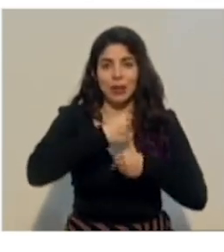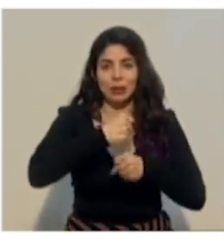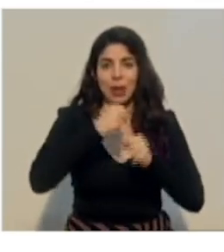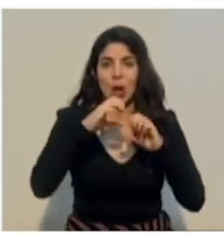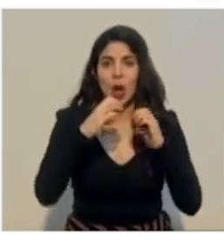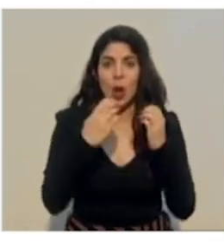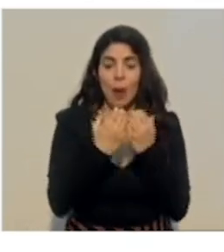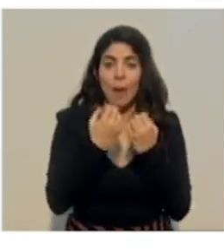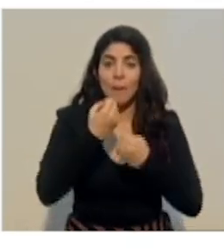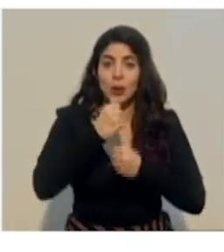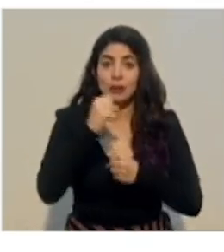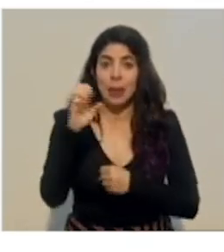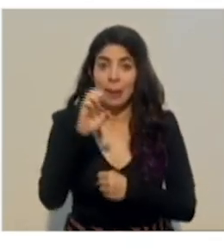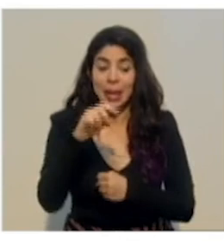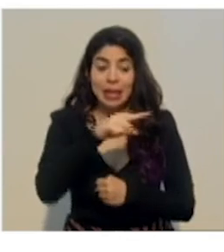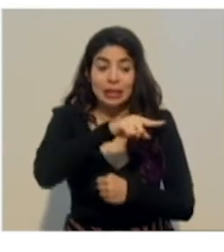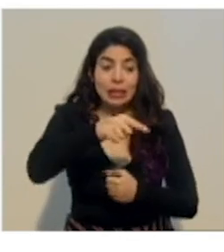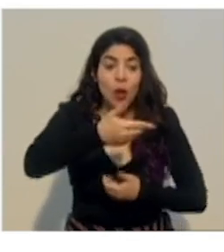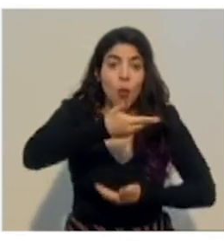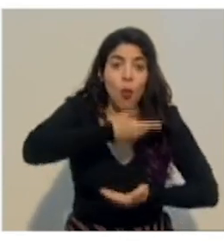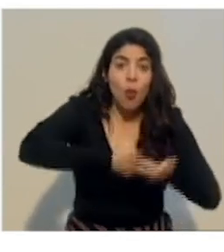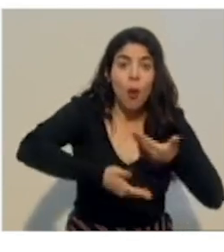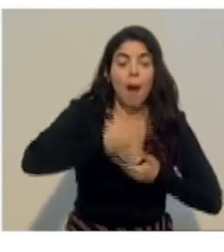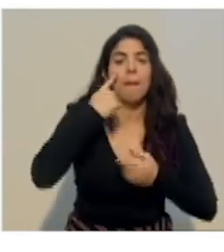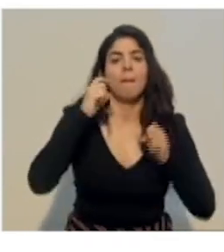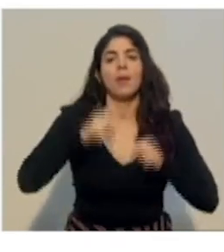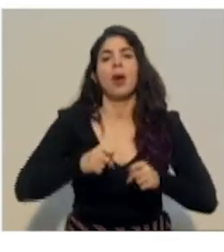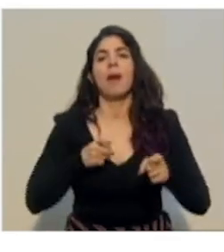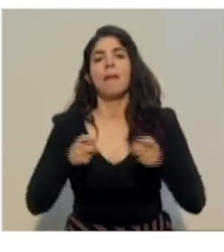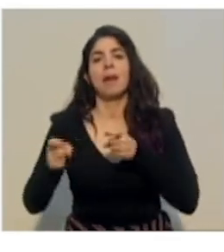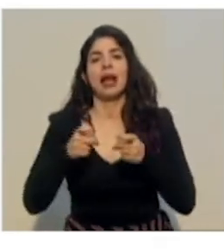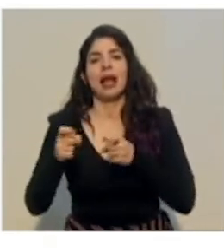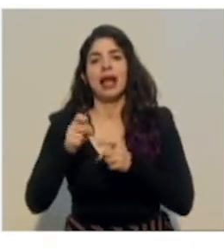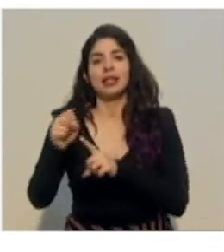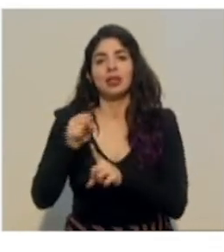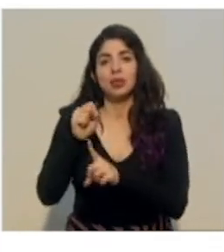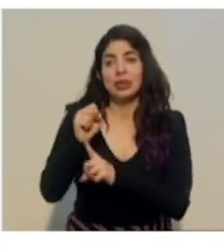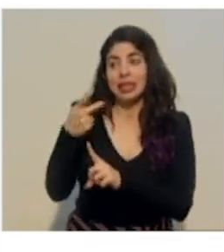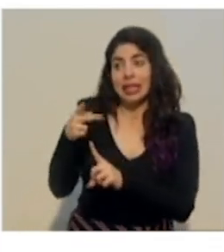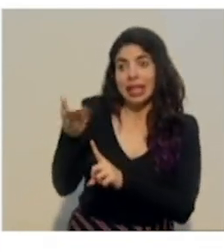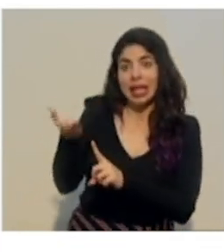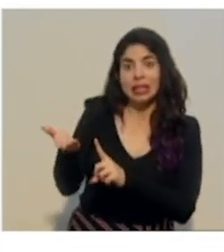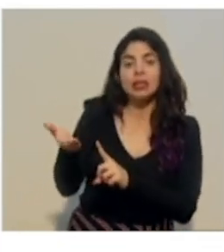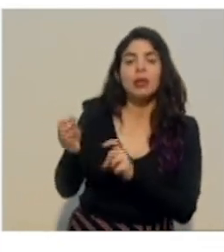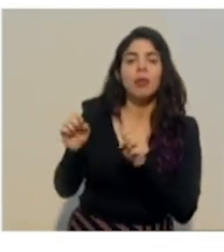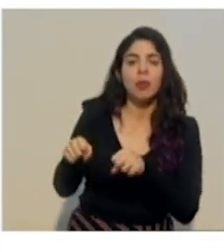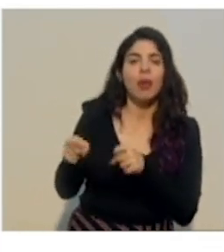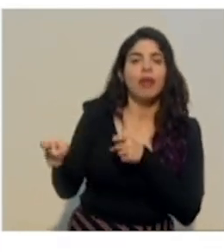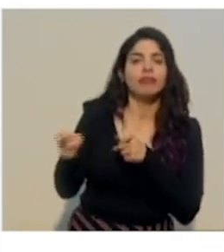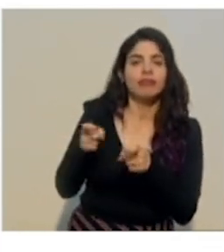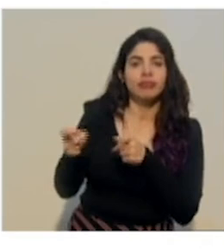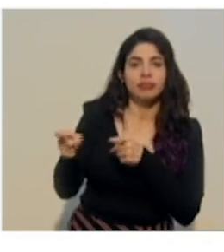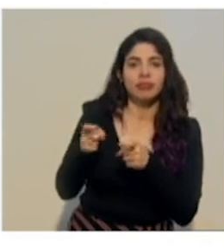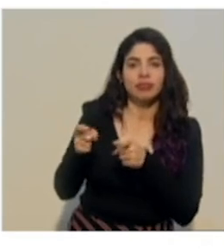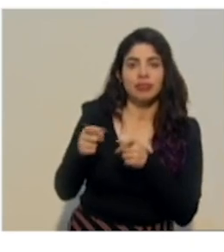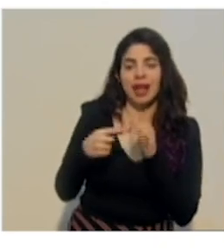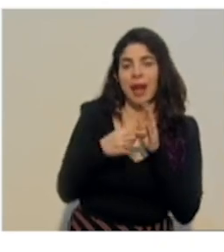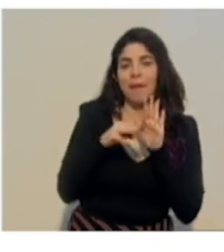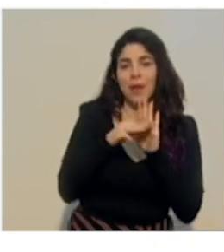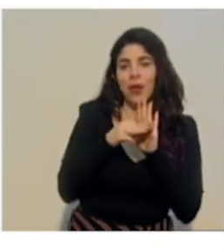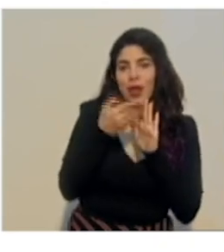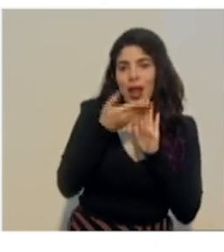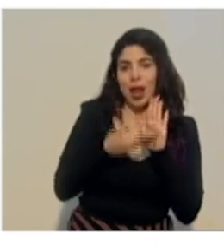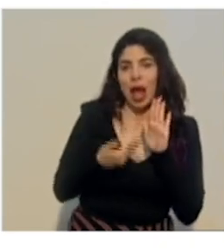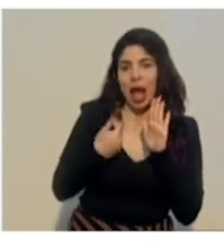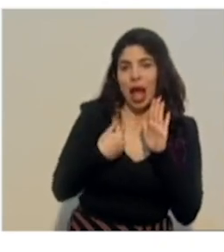emergencia, para manejar los escenarios de riesgo que están planteados en el modelo, que son escenarios de